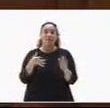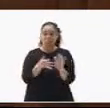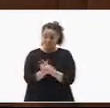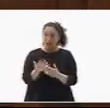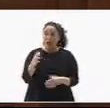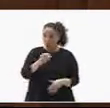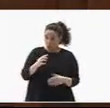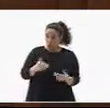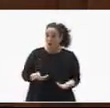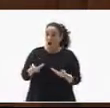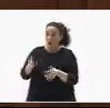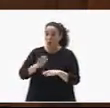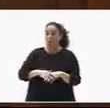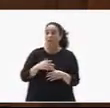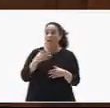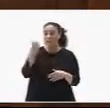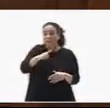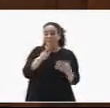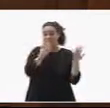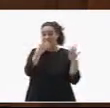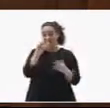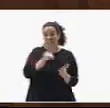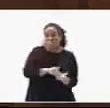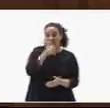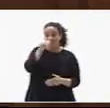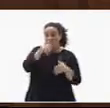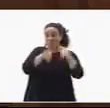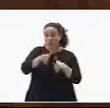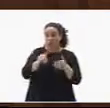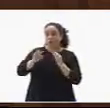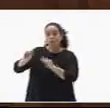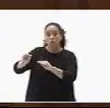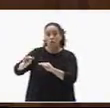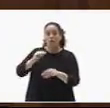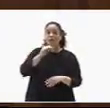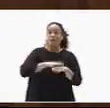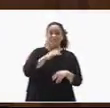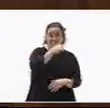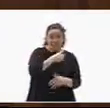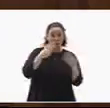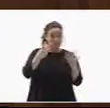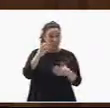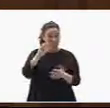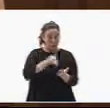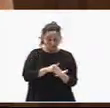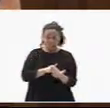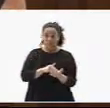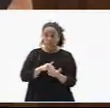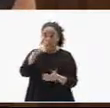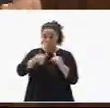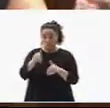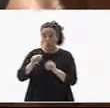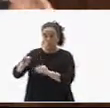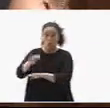votos que sustentan su gobierno son muchísimo menos de los 675.000